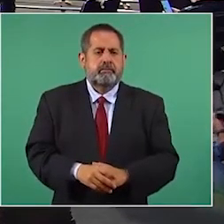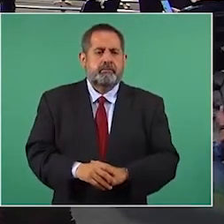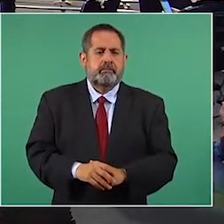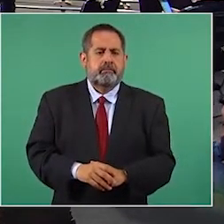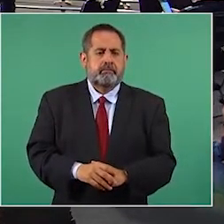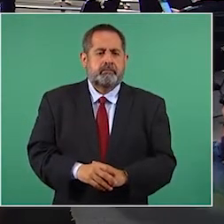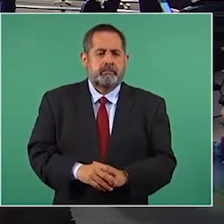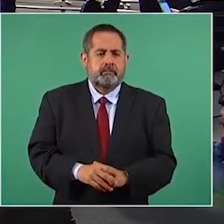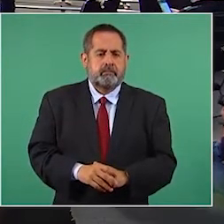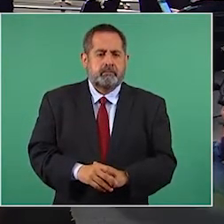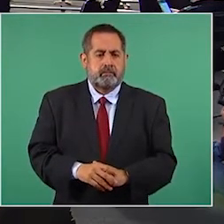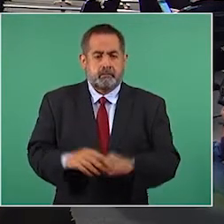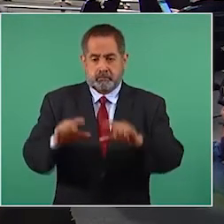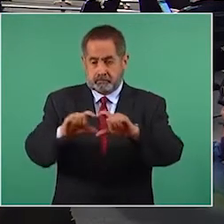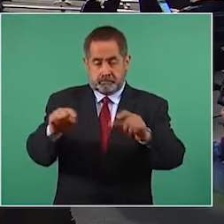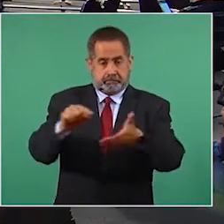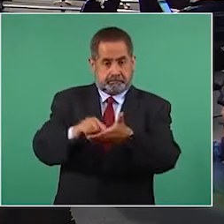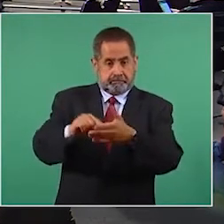¿Estos son datos?